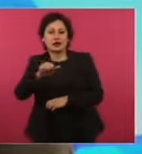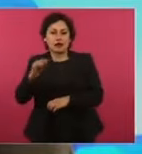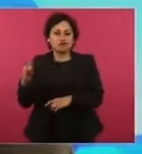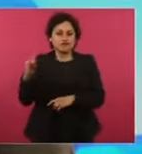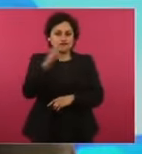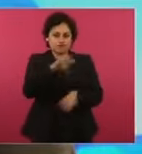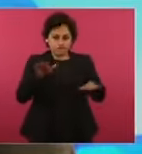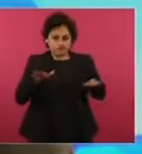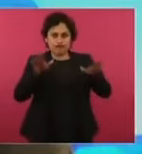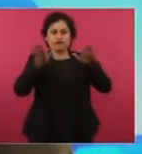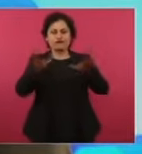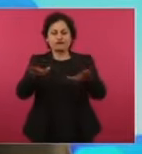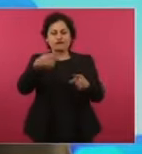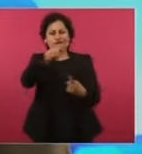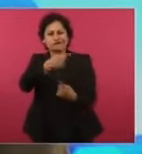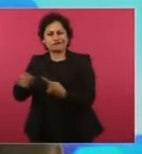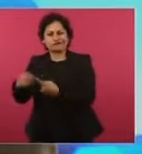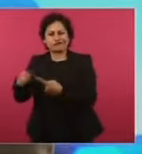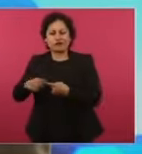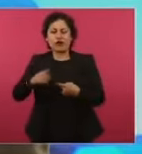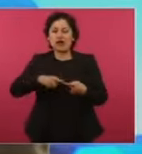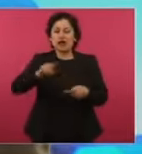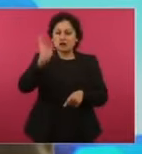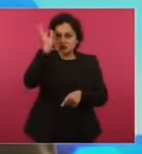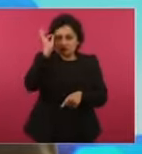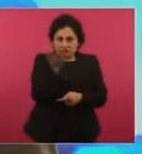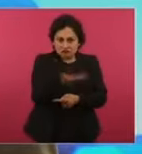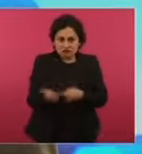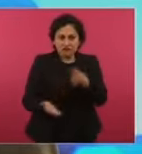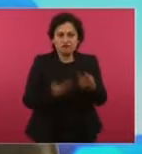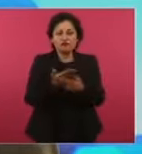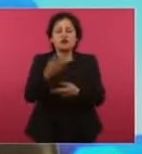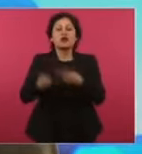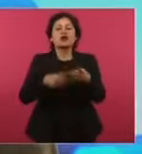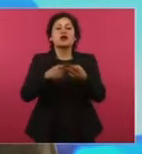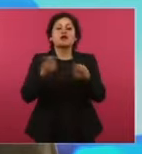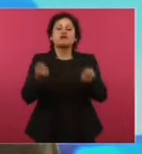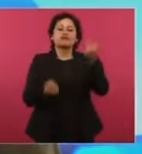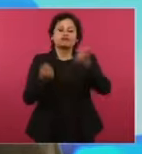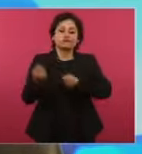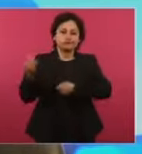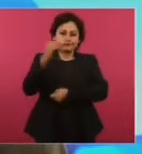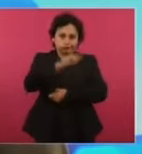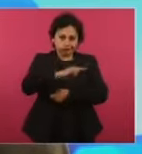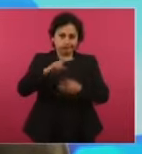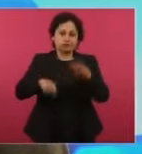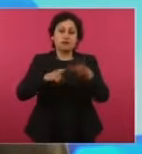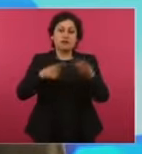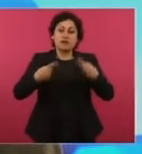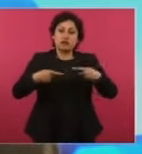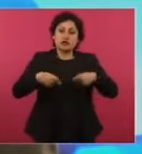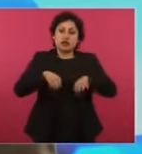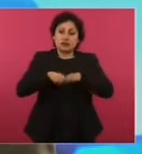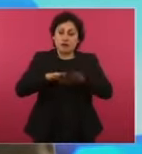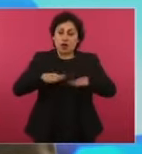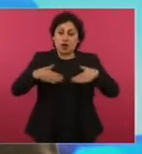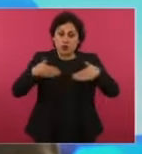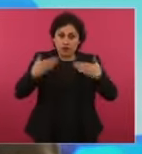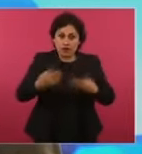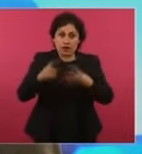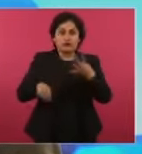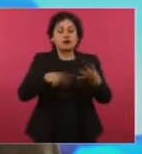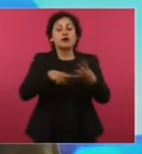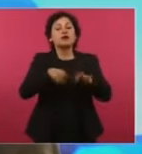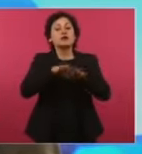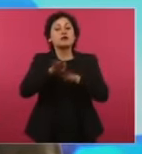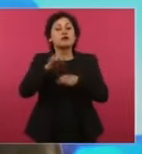sobrecargos, personal de tierra, trabajadores de confianza y jubilados lograron un consenso